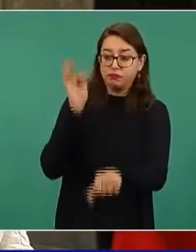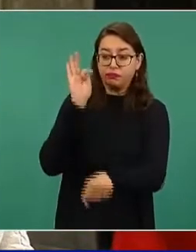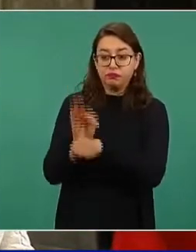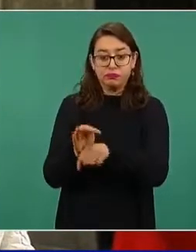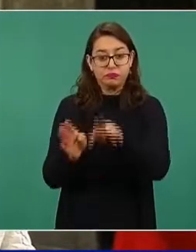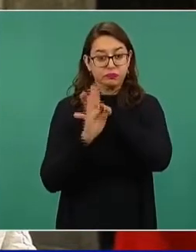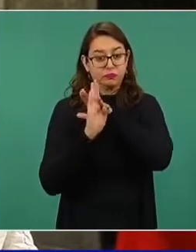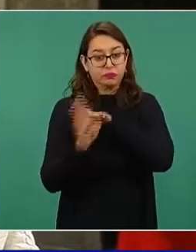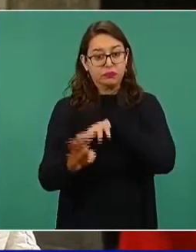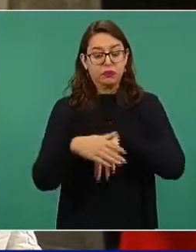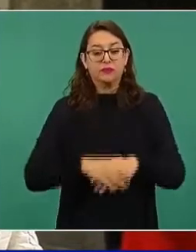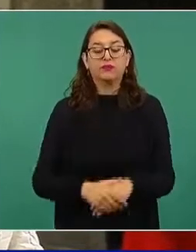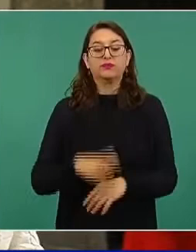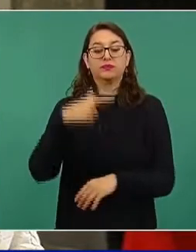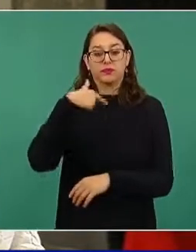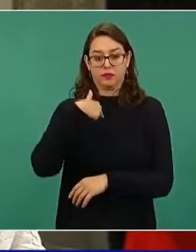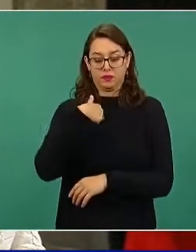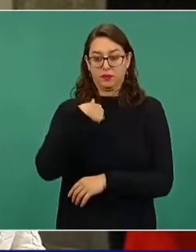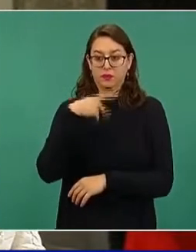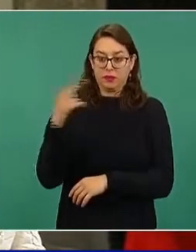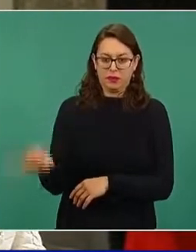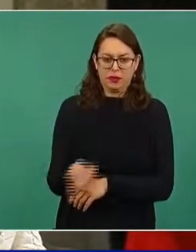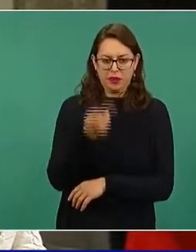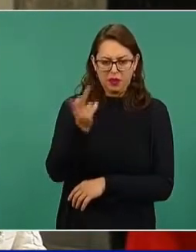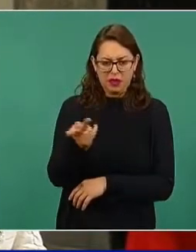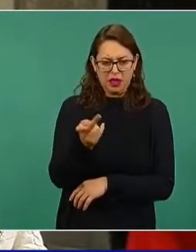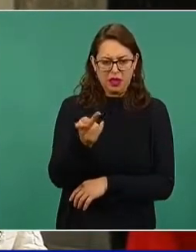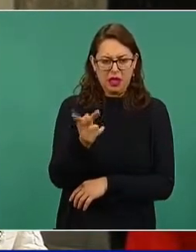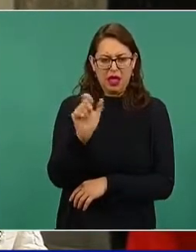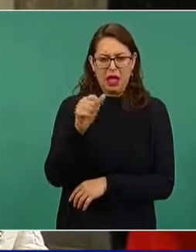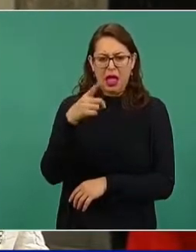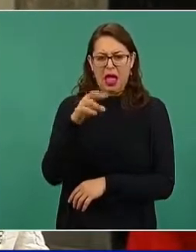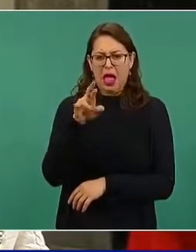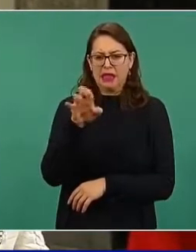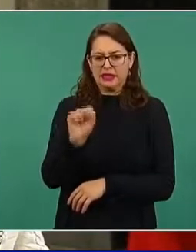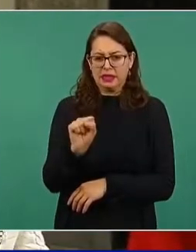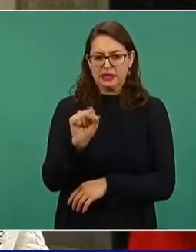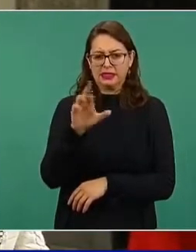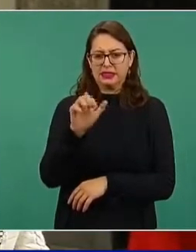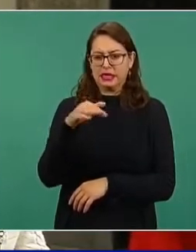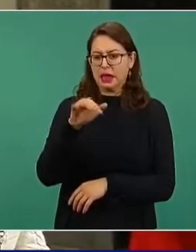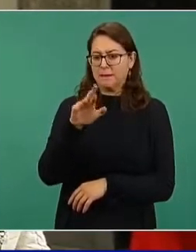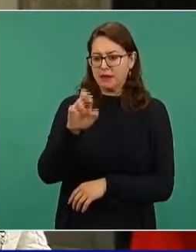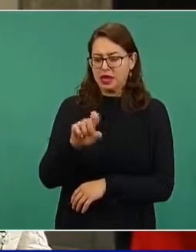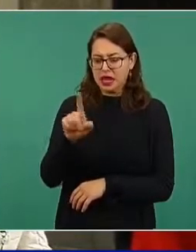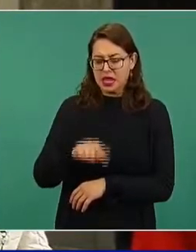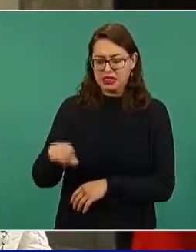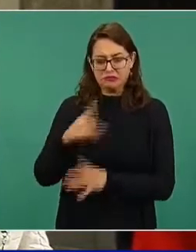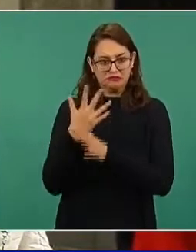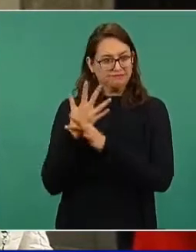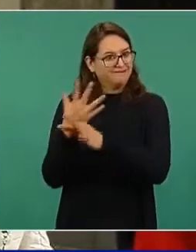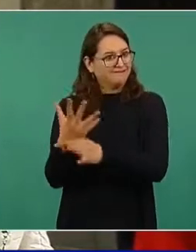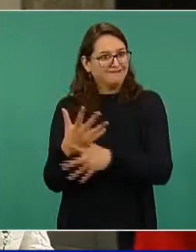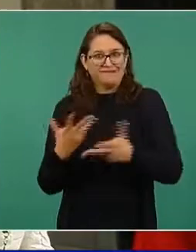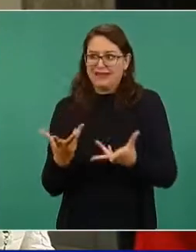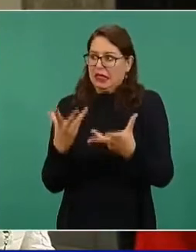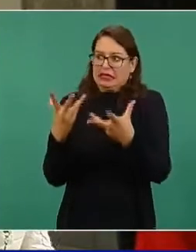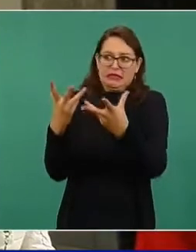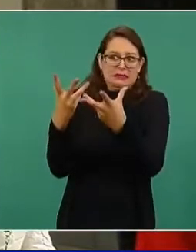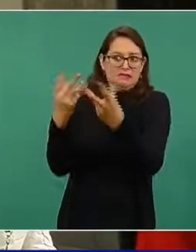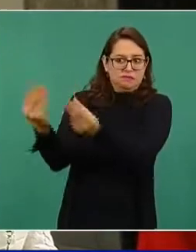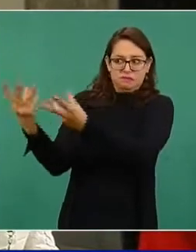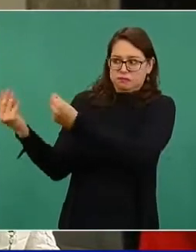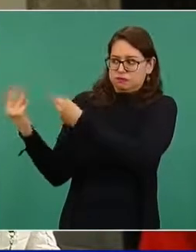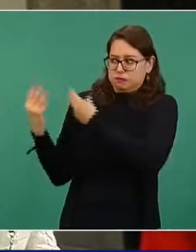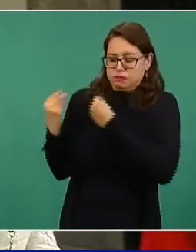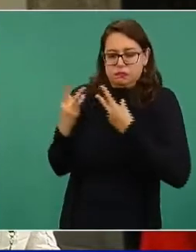Andrés Ramírez, el titulado Comar, y nos dijo que simplemente no pueden lidiar con esta situación, especialmente con